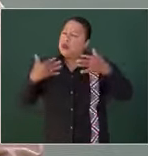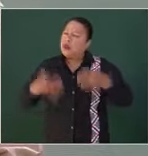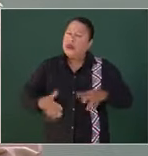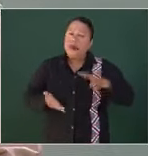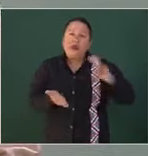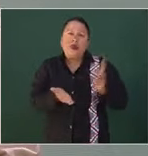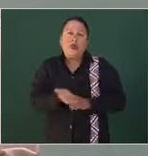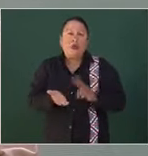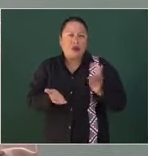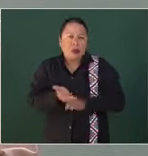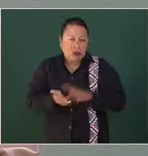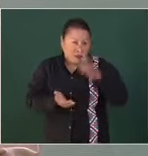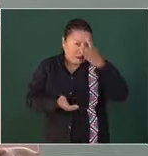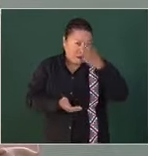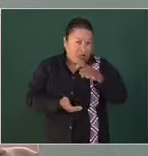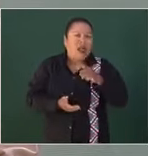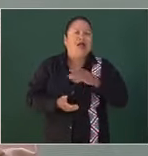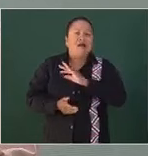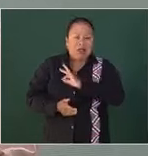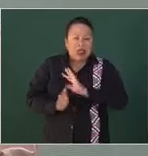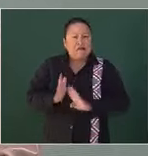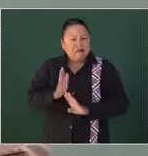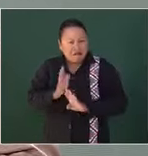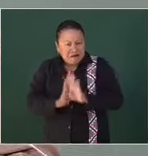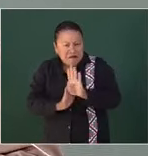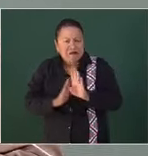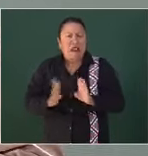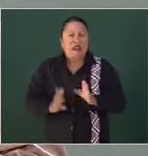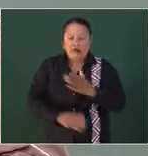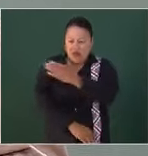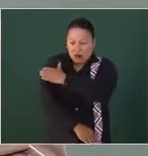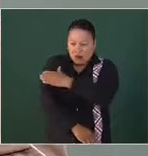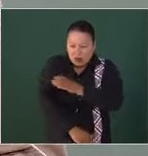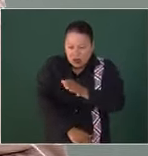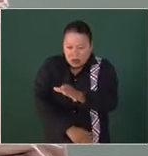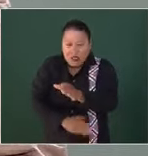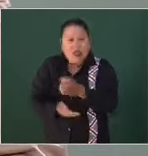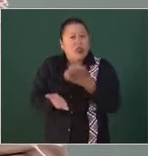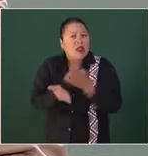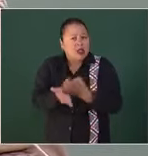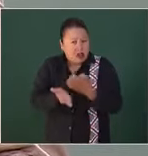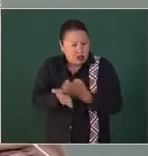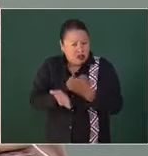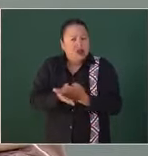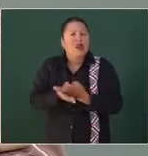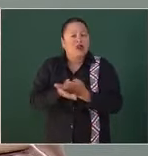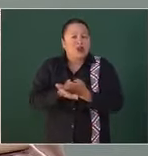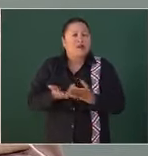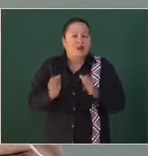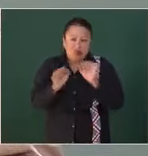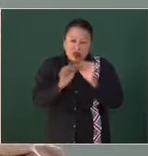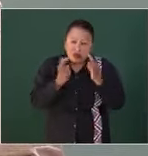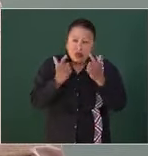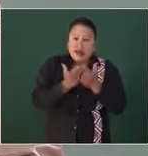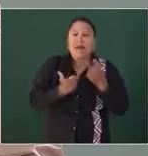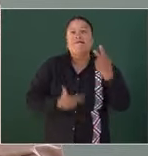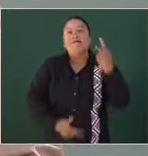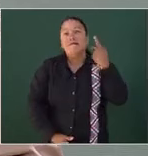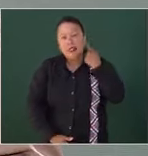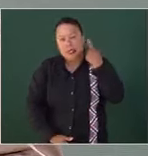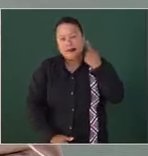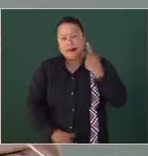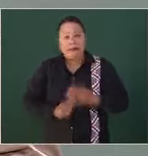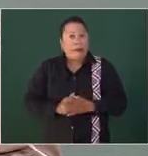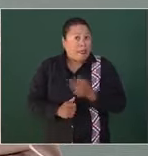para lograr su pleno desarrollo, empoderamiento económico, social y político,